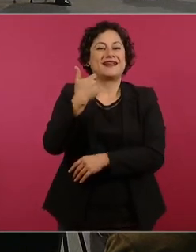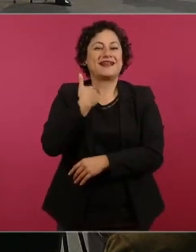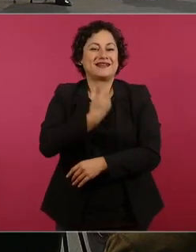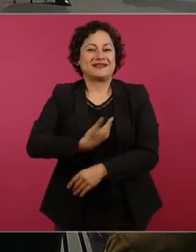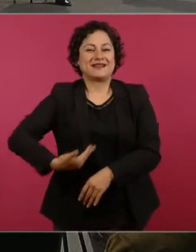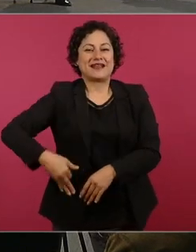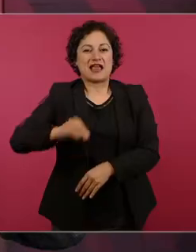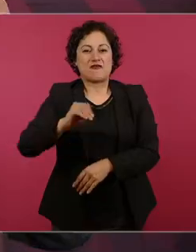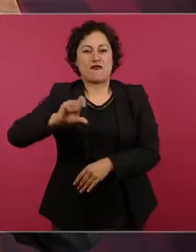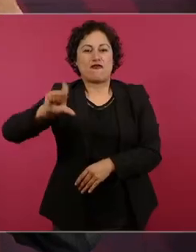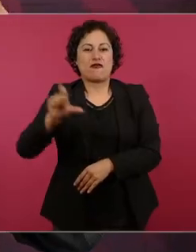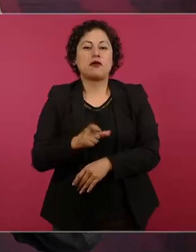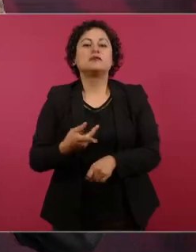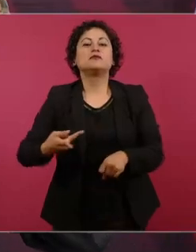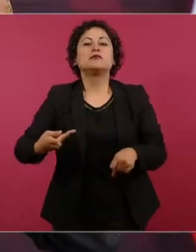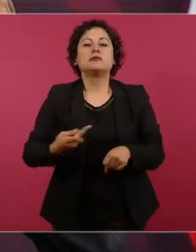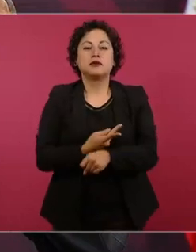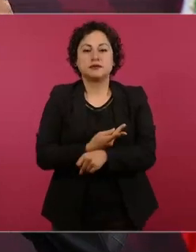que